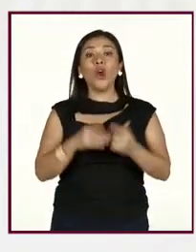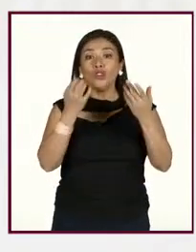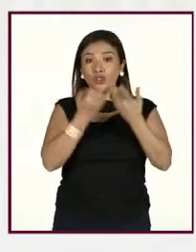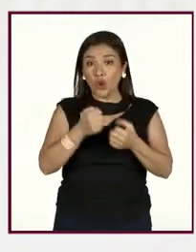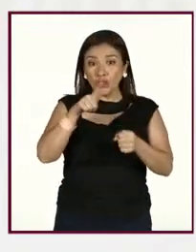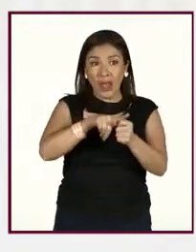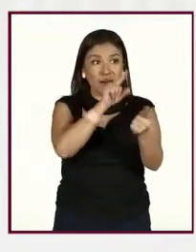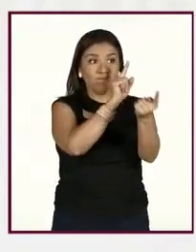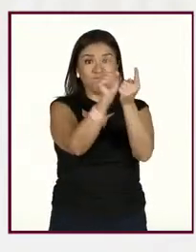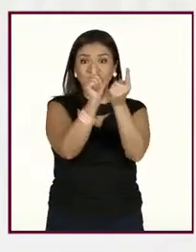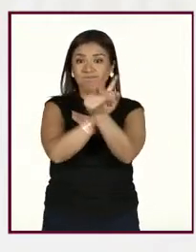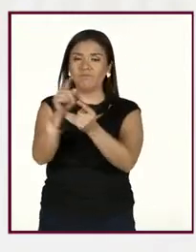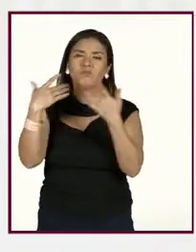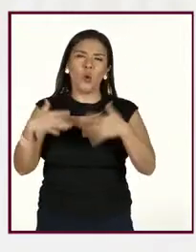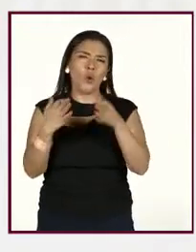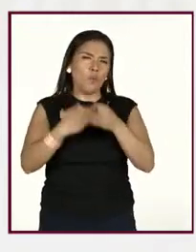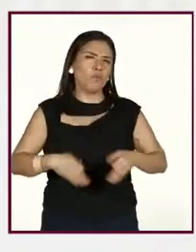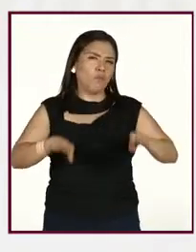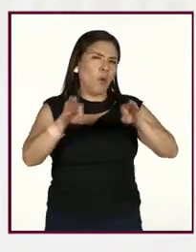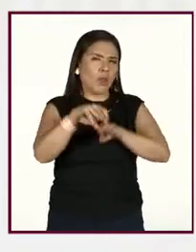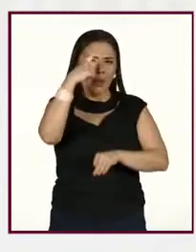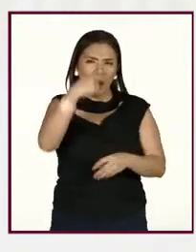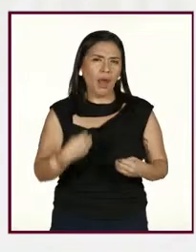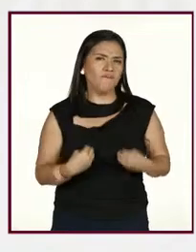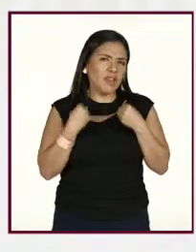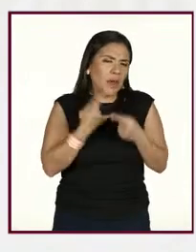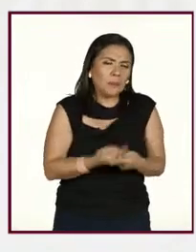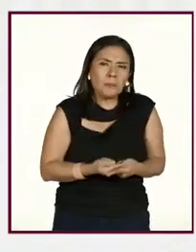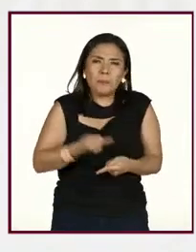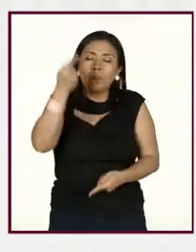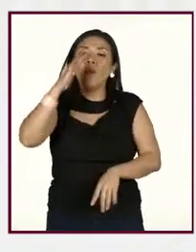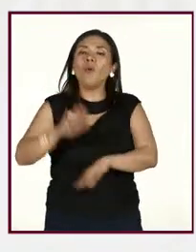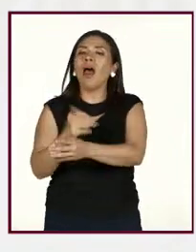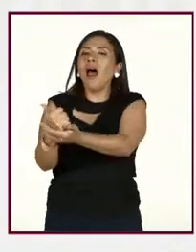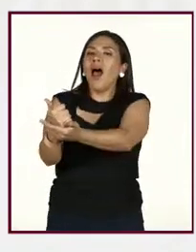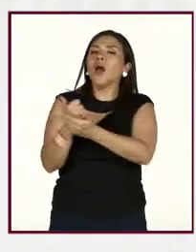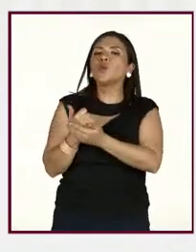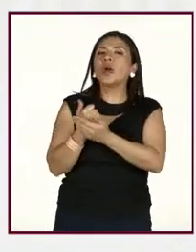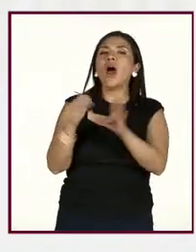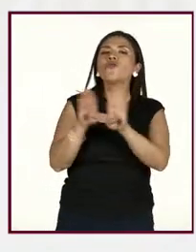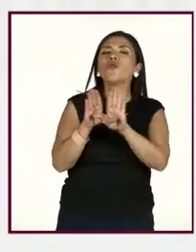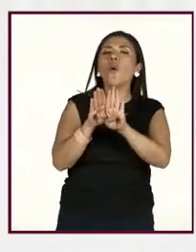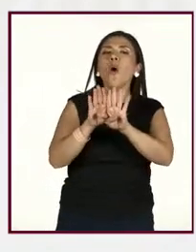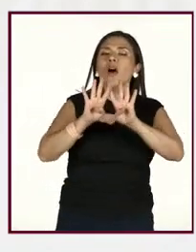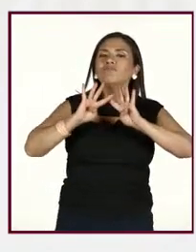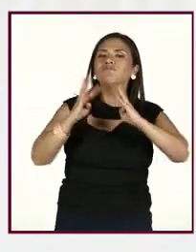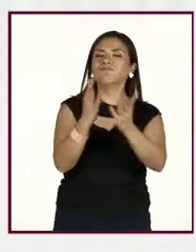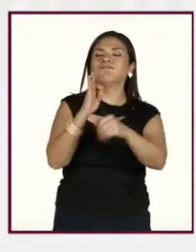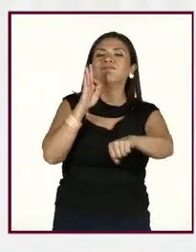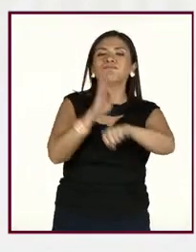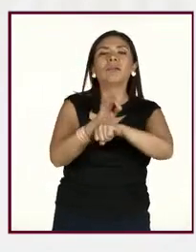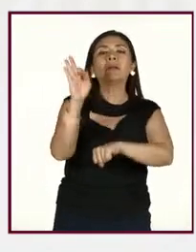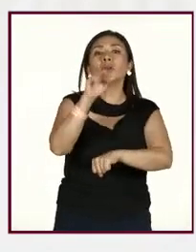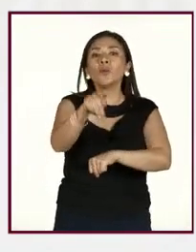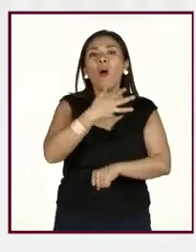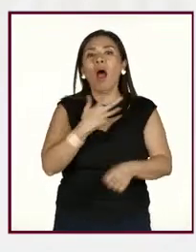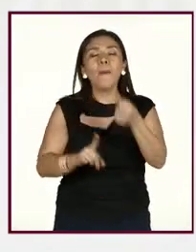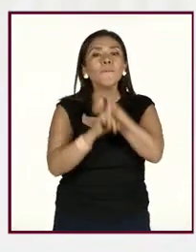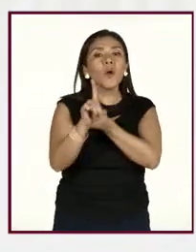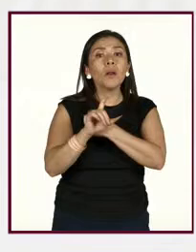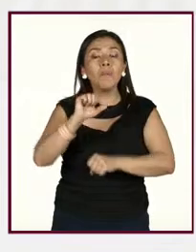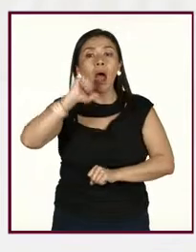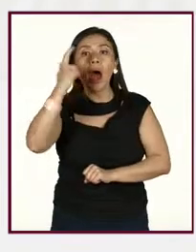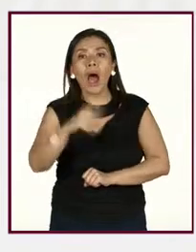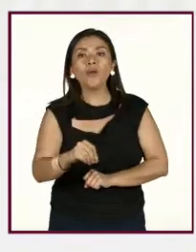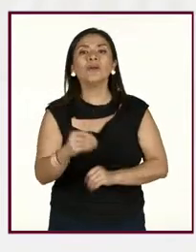son bien importantes a lo largo de nuestra vida. ¿Por qué? Porque son nuestras redes de apoyo. Ante cualquier situación, problema que tengamos, pues, es